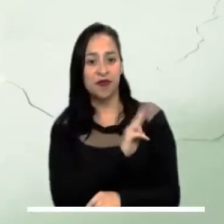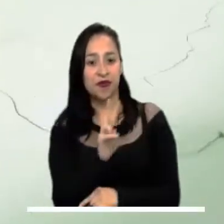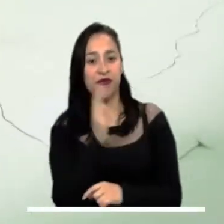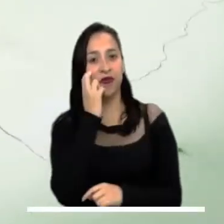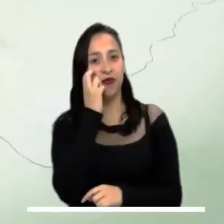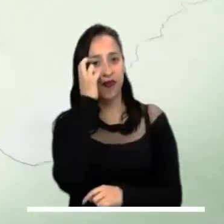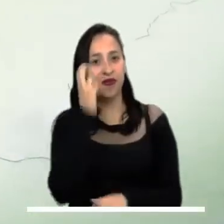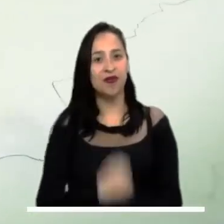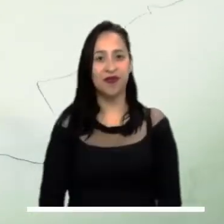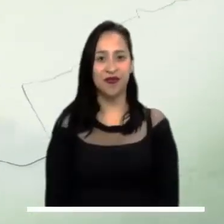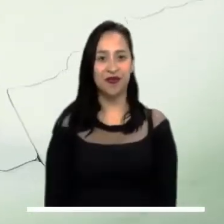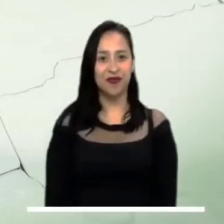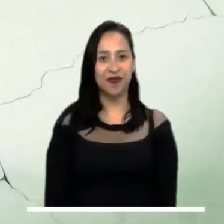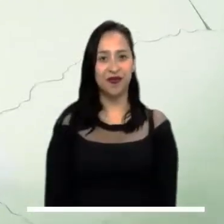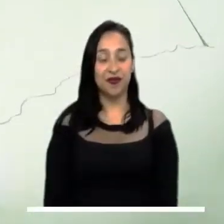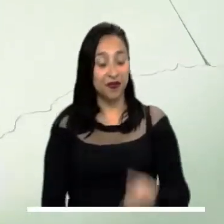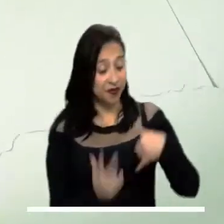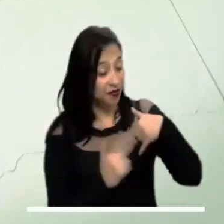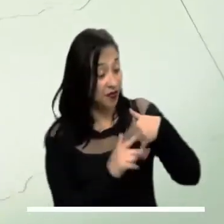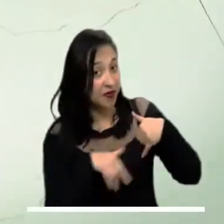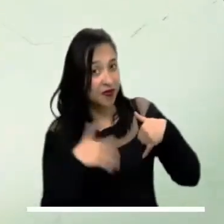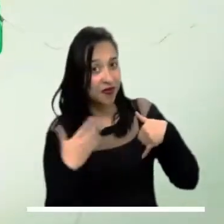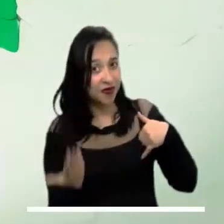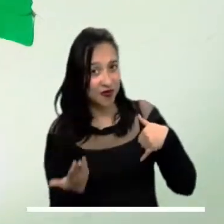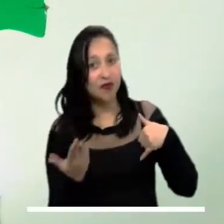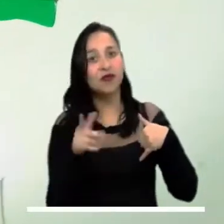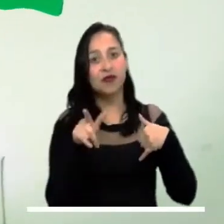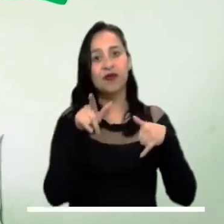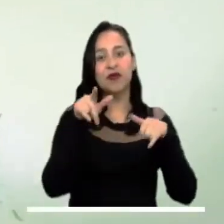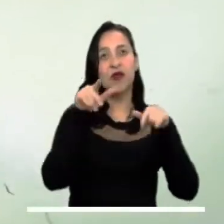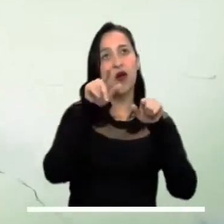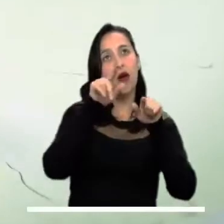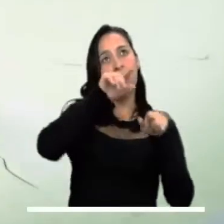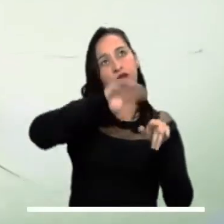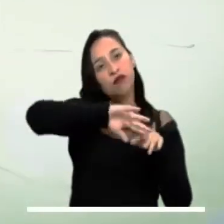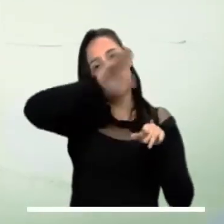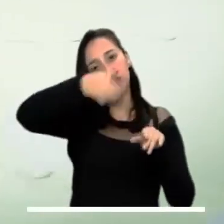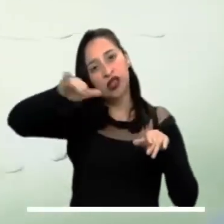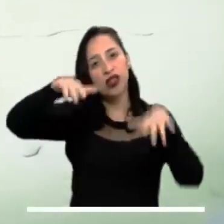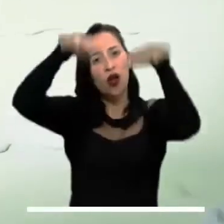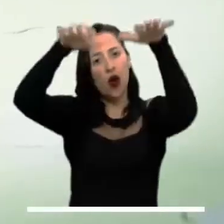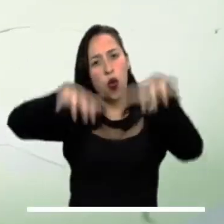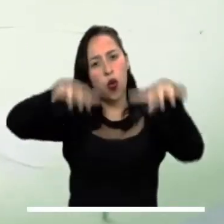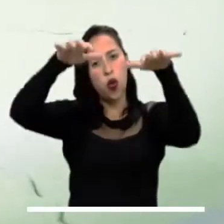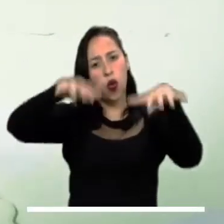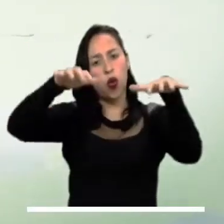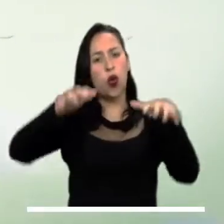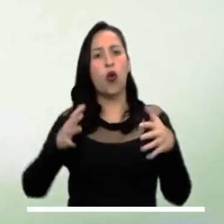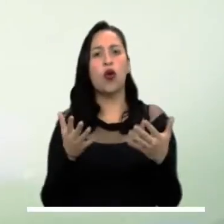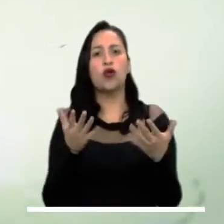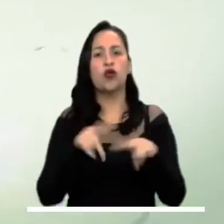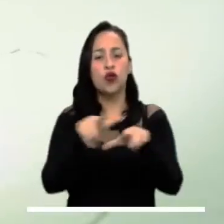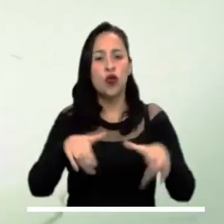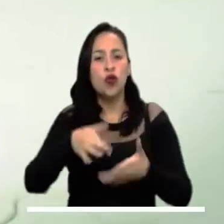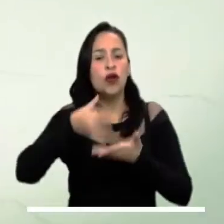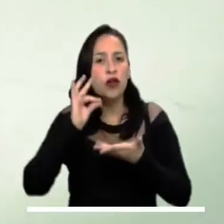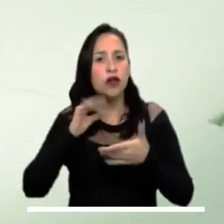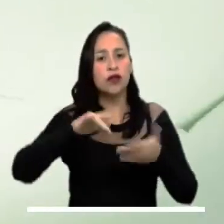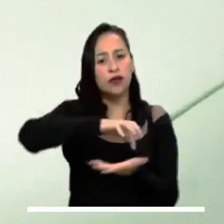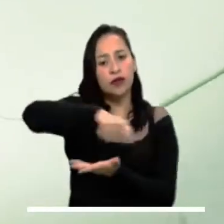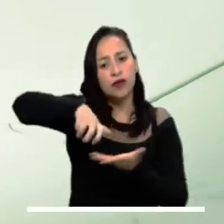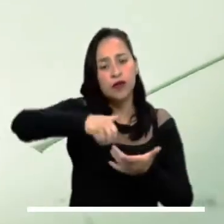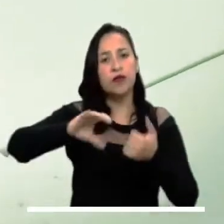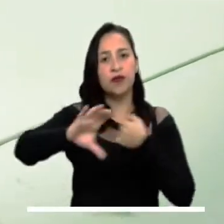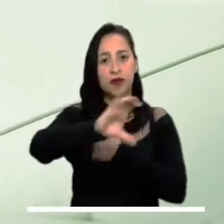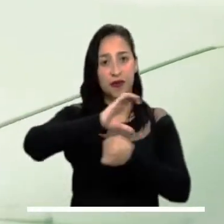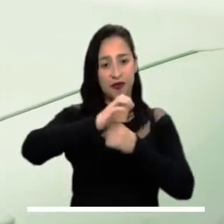Cauca, Valle del Cauca y Chocó. La región andina verá sus montañas cubiertas de nubes. Las lluvias pueden intensificarse